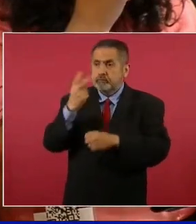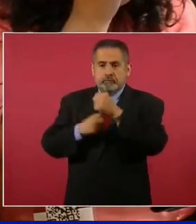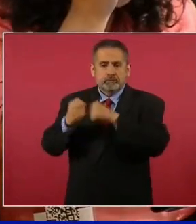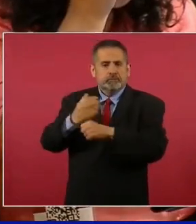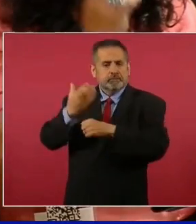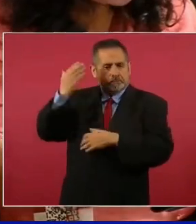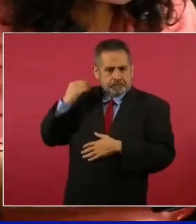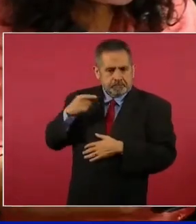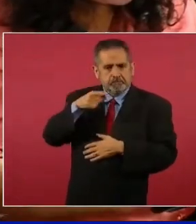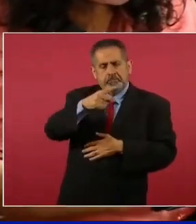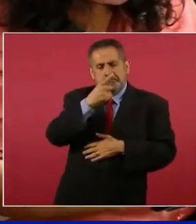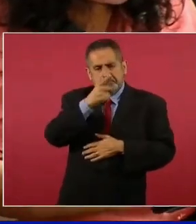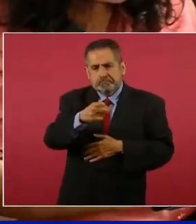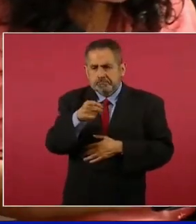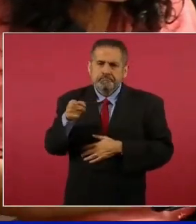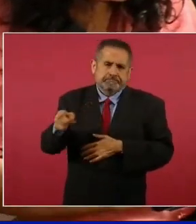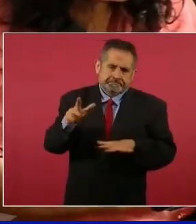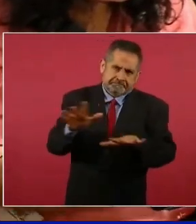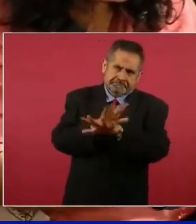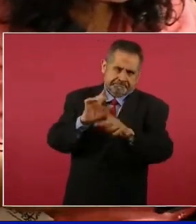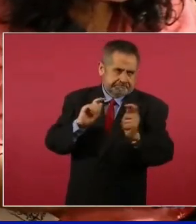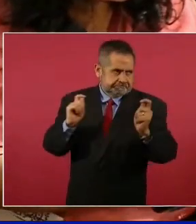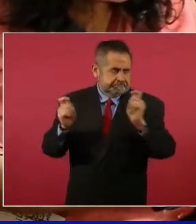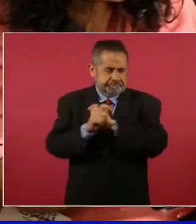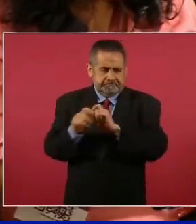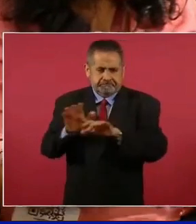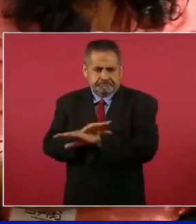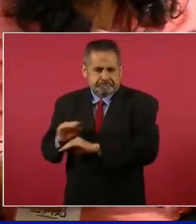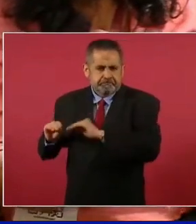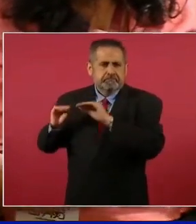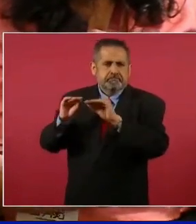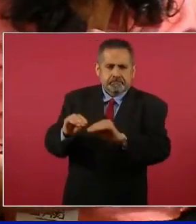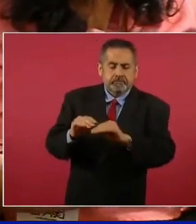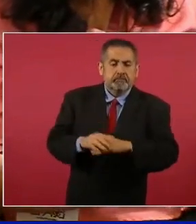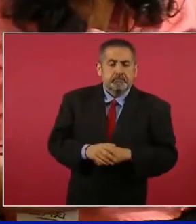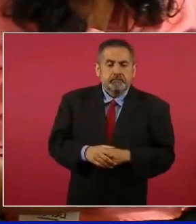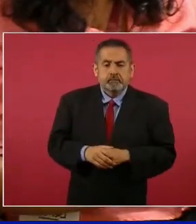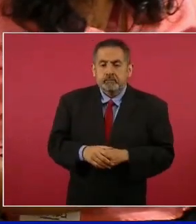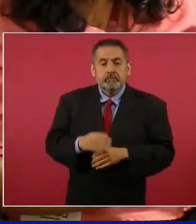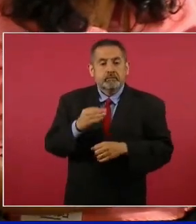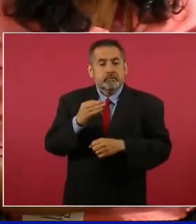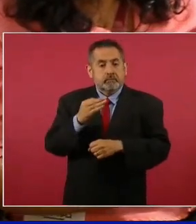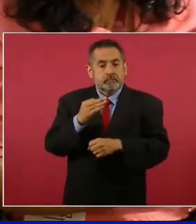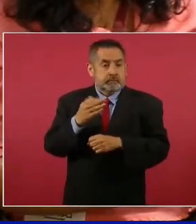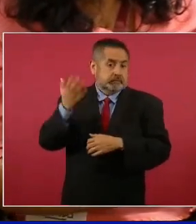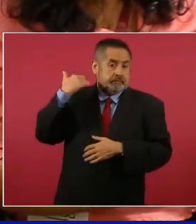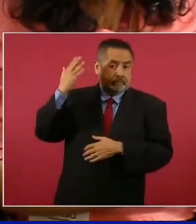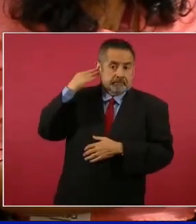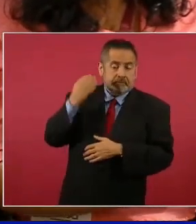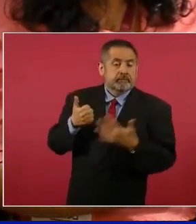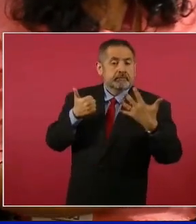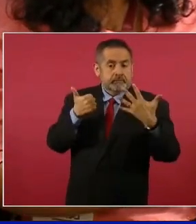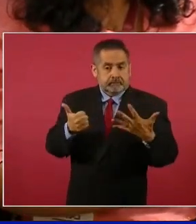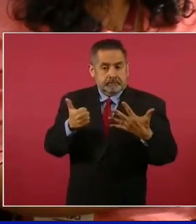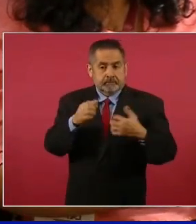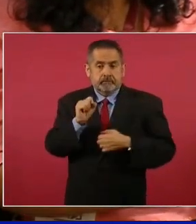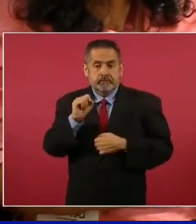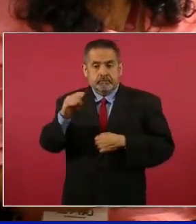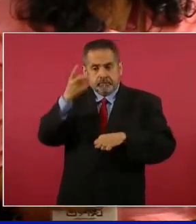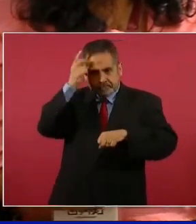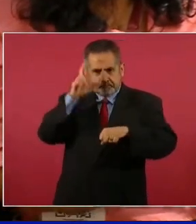cuando usted dijo que la Conagua necesitaba transformarse. Se dio la salida de seis subdirectores que estaban vinculados